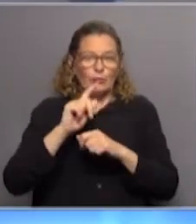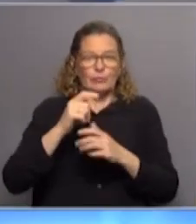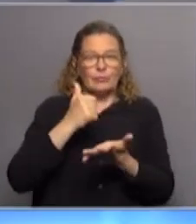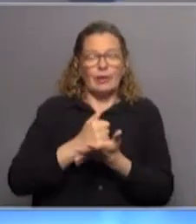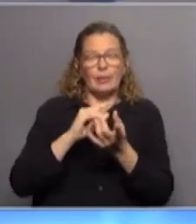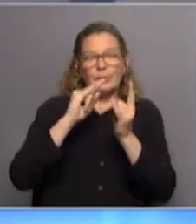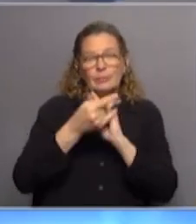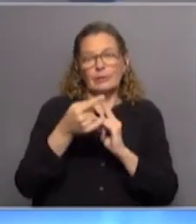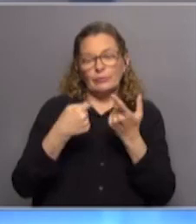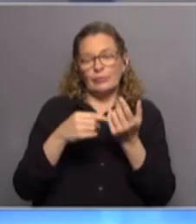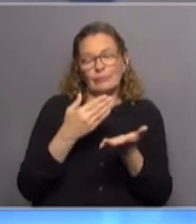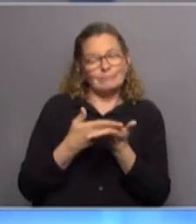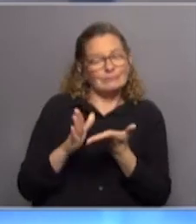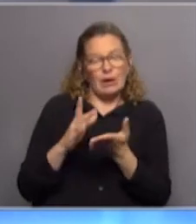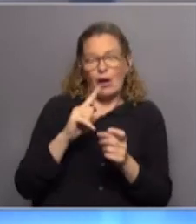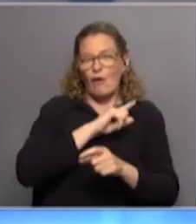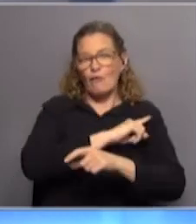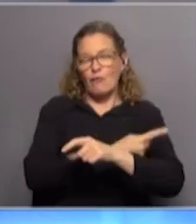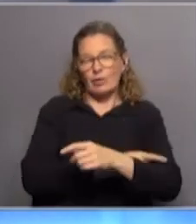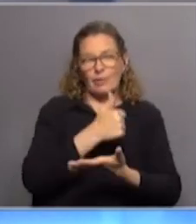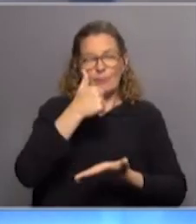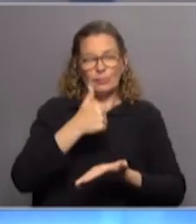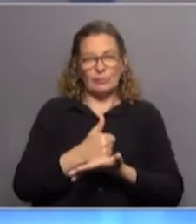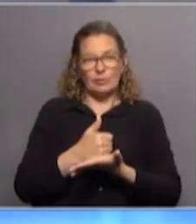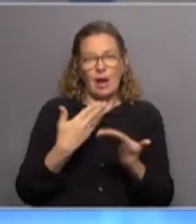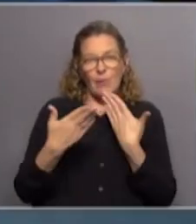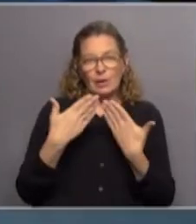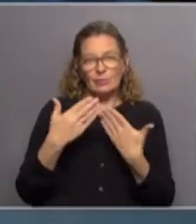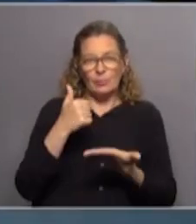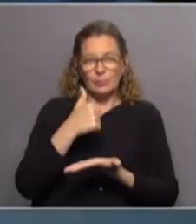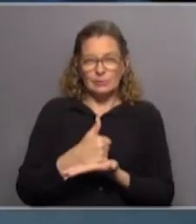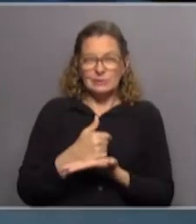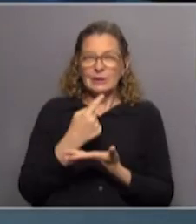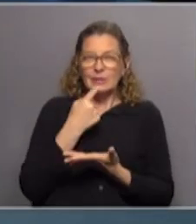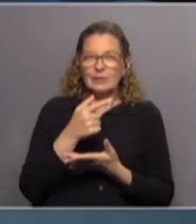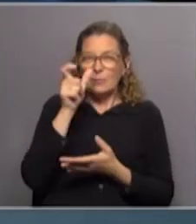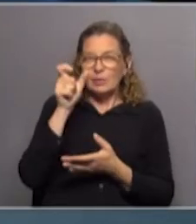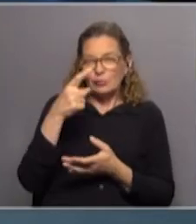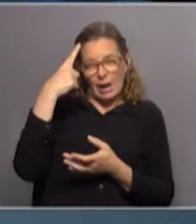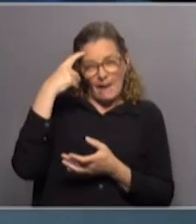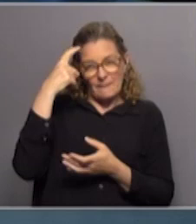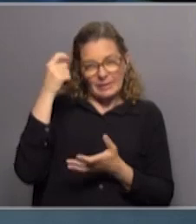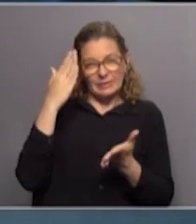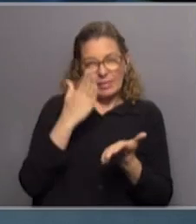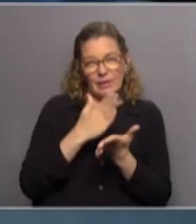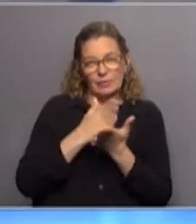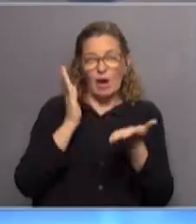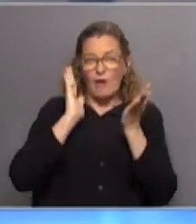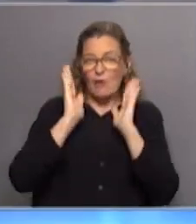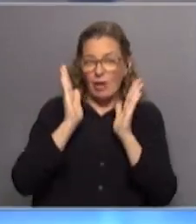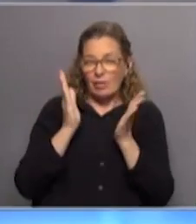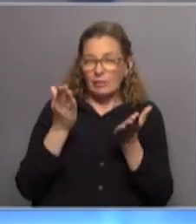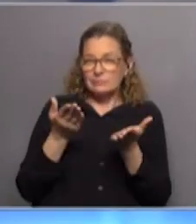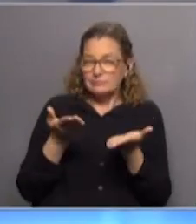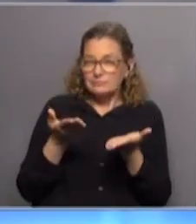todo eso evidentemente le quita fuerza a sus posiciones. Hablando de posiciones que dicen personas expertas en derechos, sea abogados o abogadas,